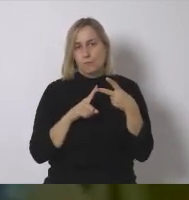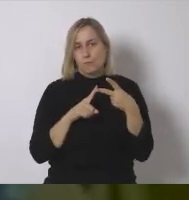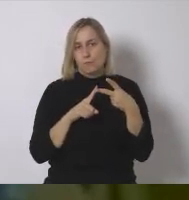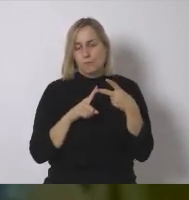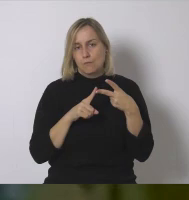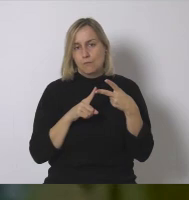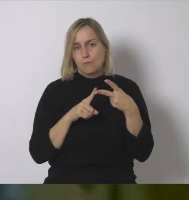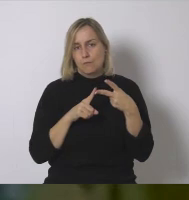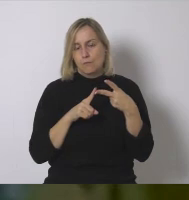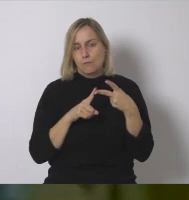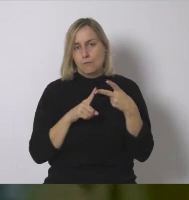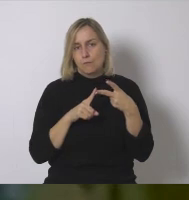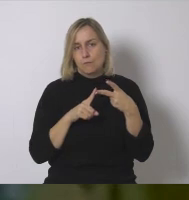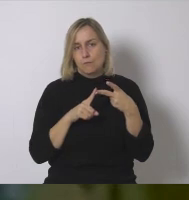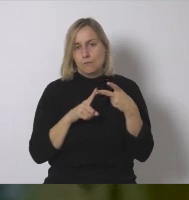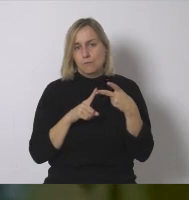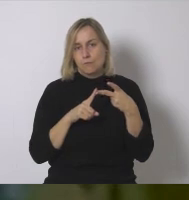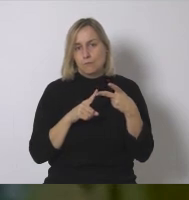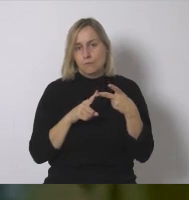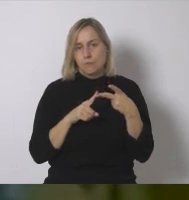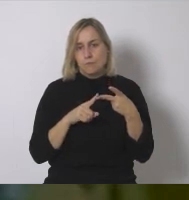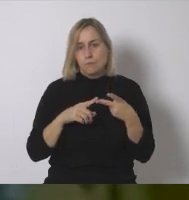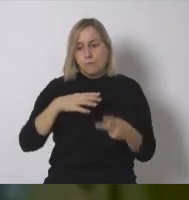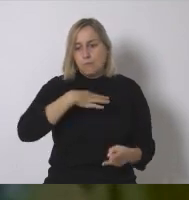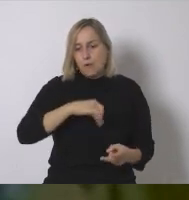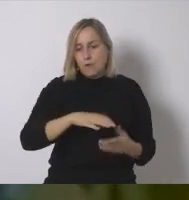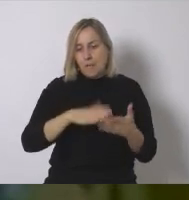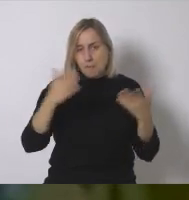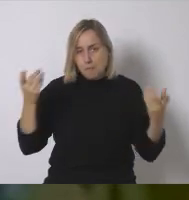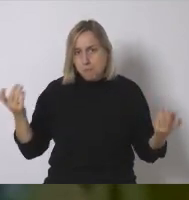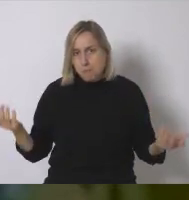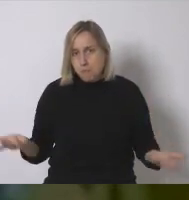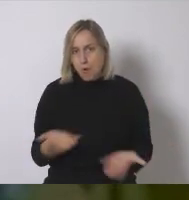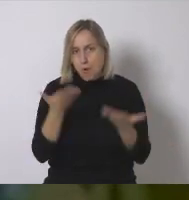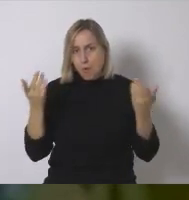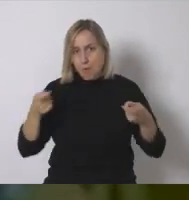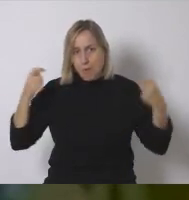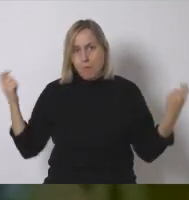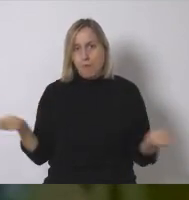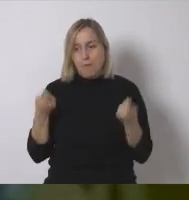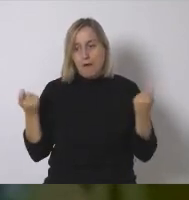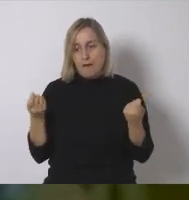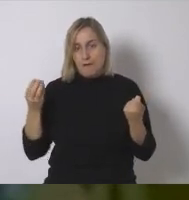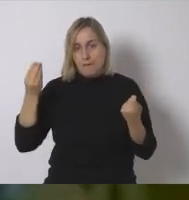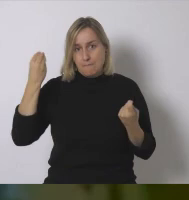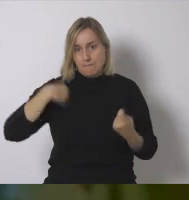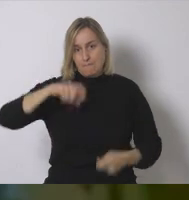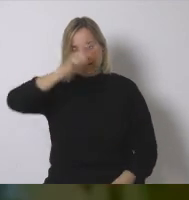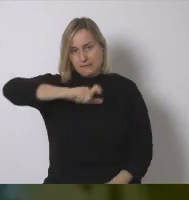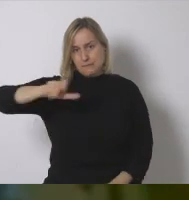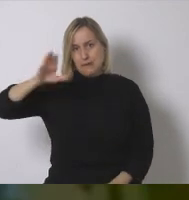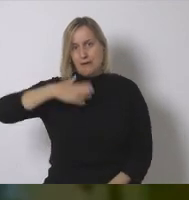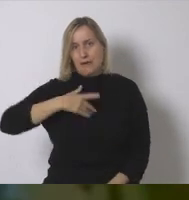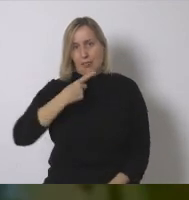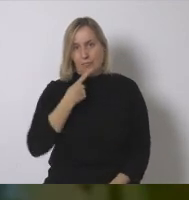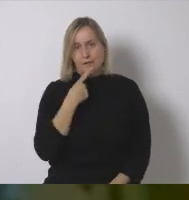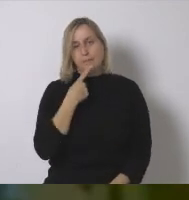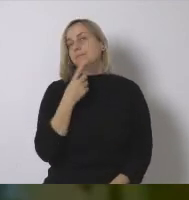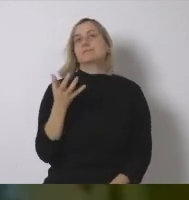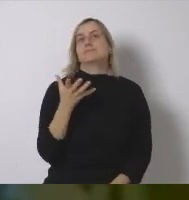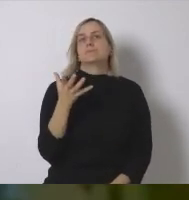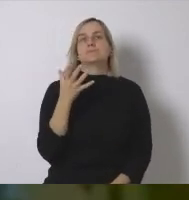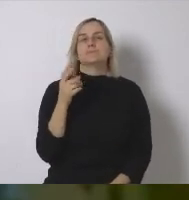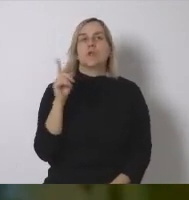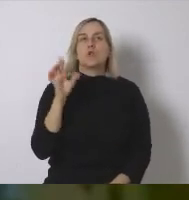punto necesitaríamos necesitaríamos una energía promovida por esta misma gente es decir